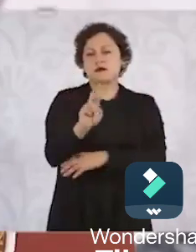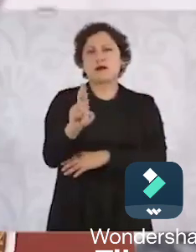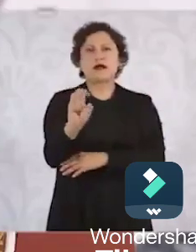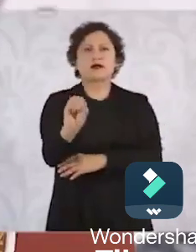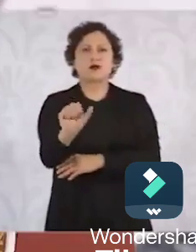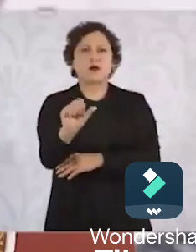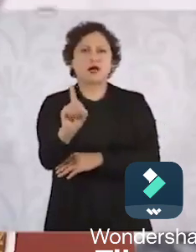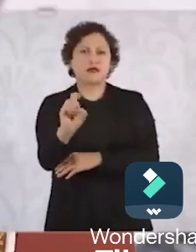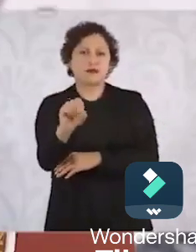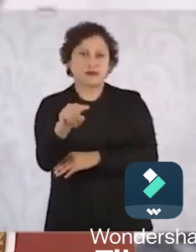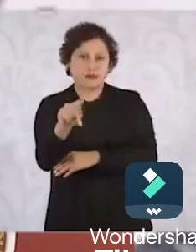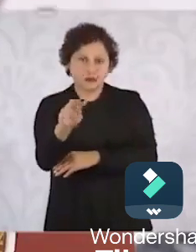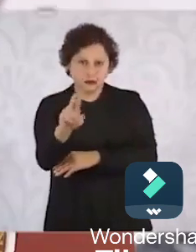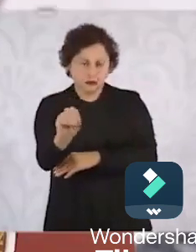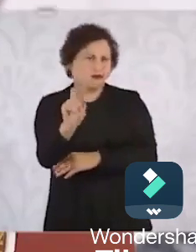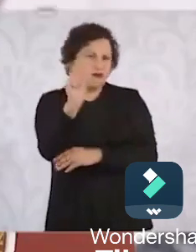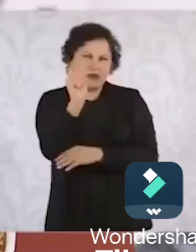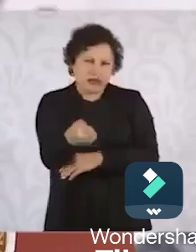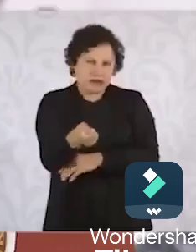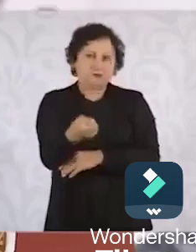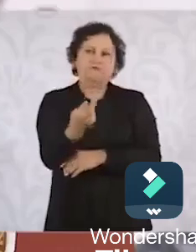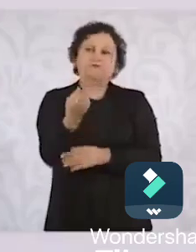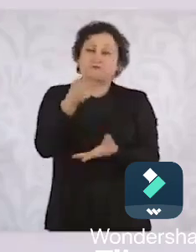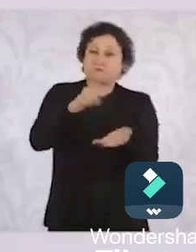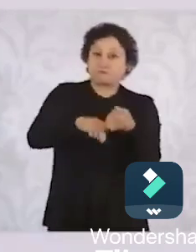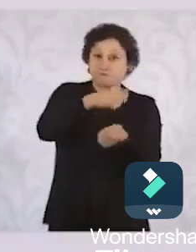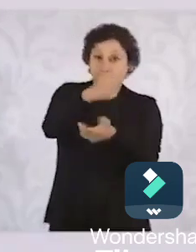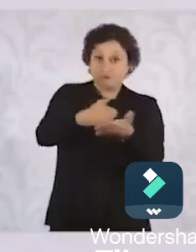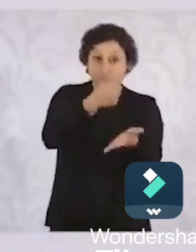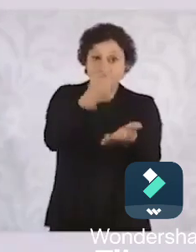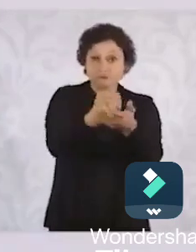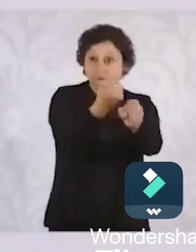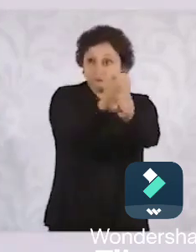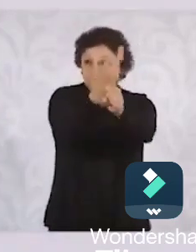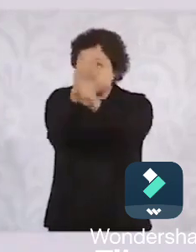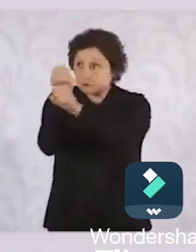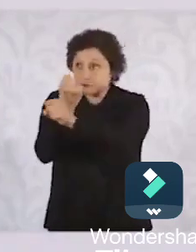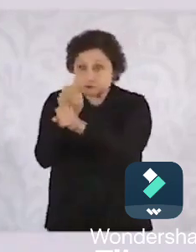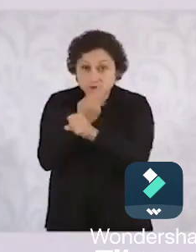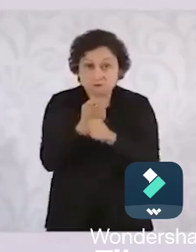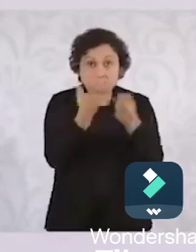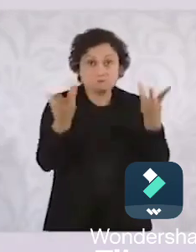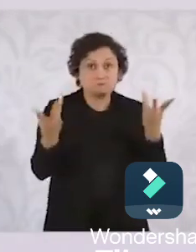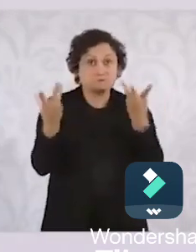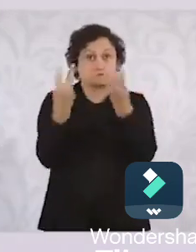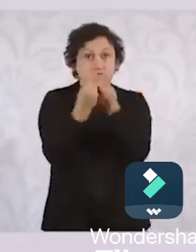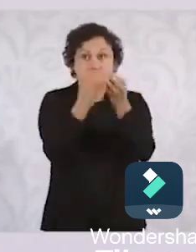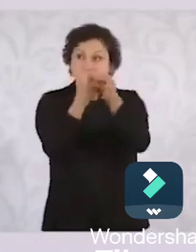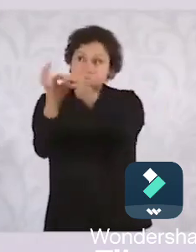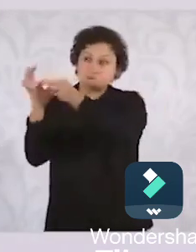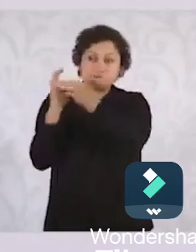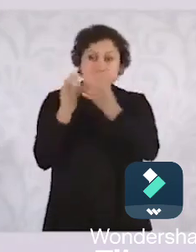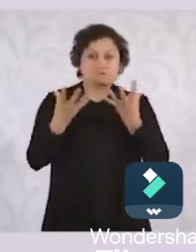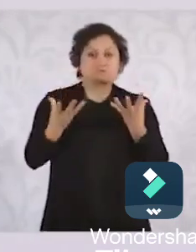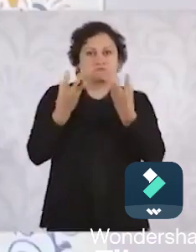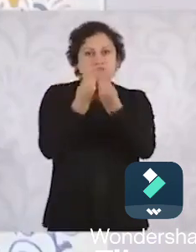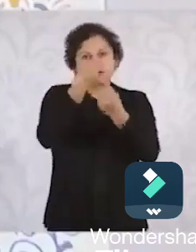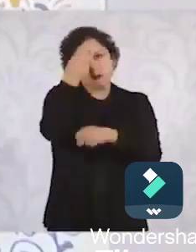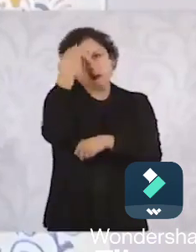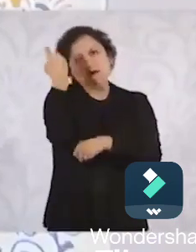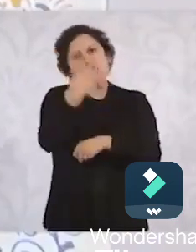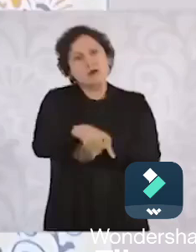todas las secretarías del gobierno de la ciudad se sumaron para ir a tocar casa por casa